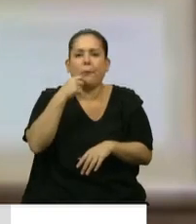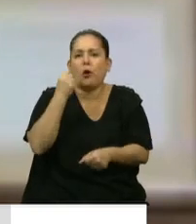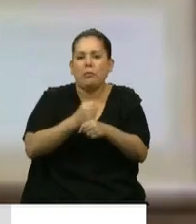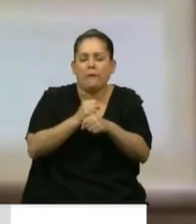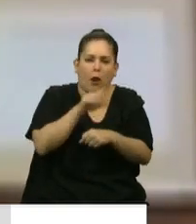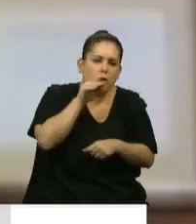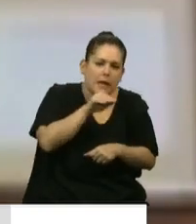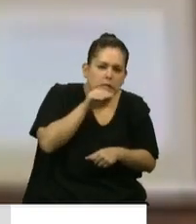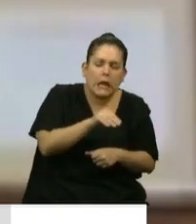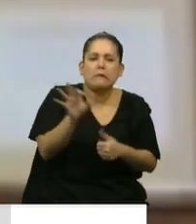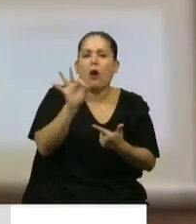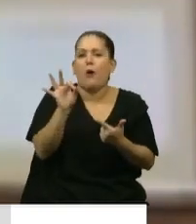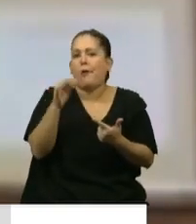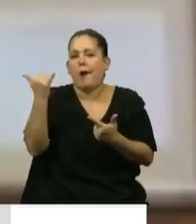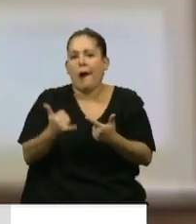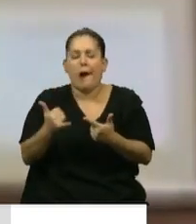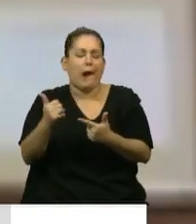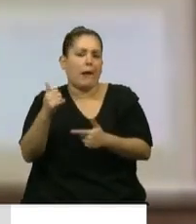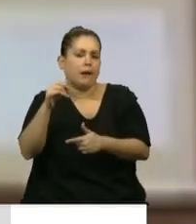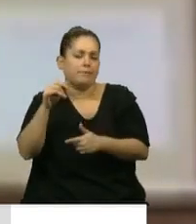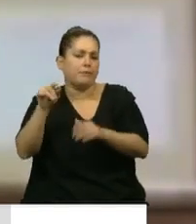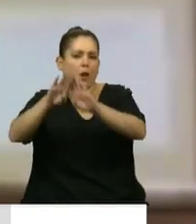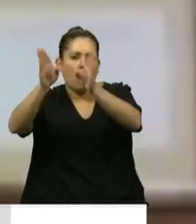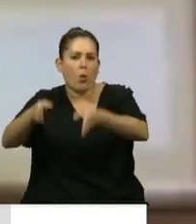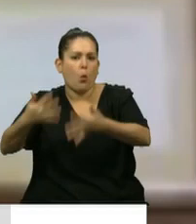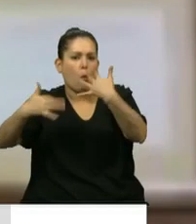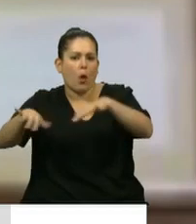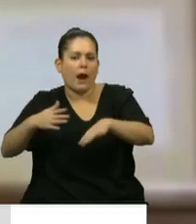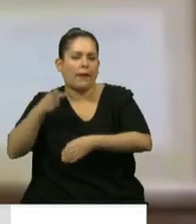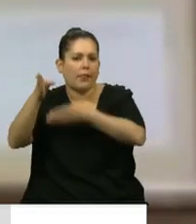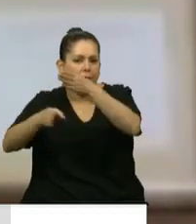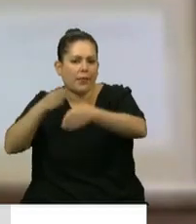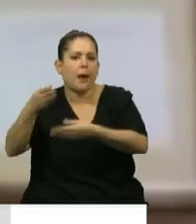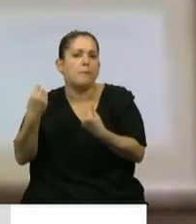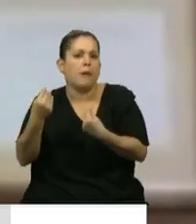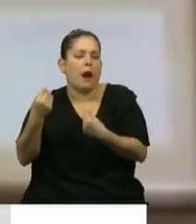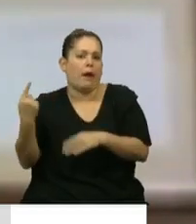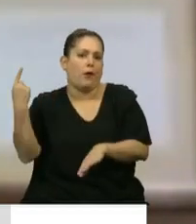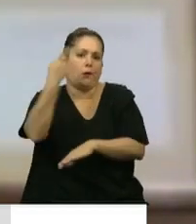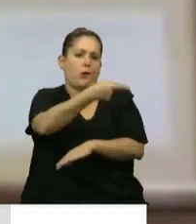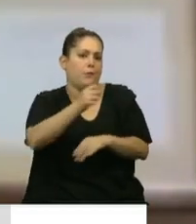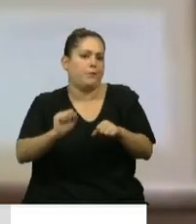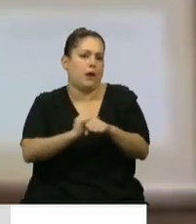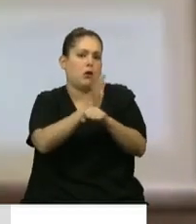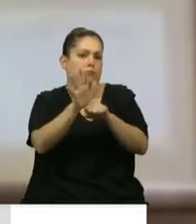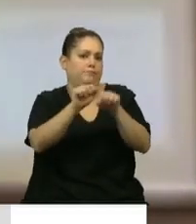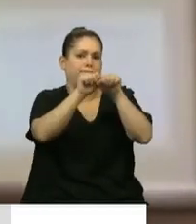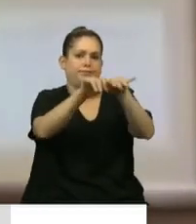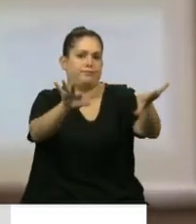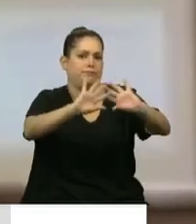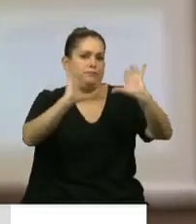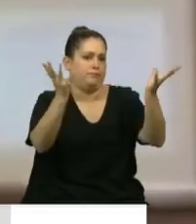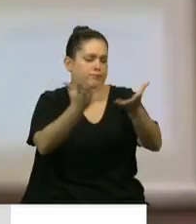o cuando tengan alguna guardia, como en este caso para combatir la pandemia que nos afecta a todos.